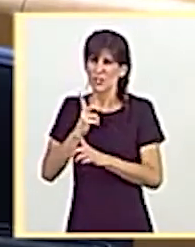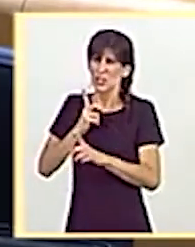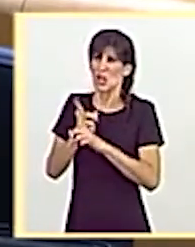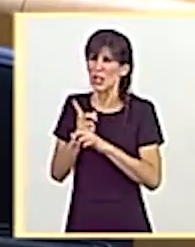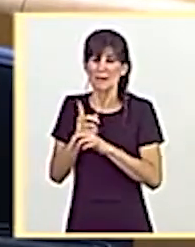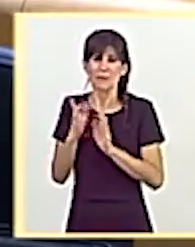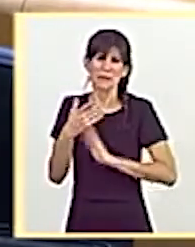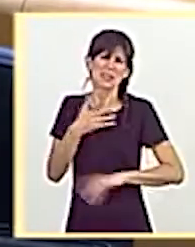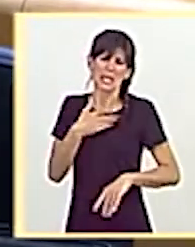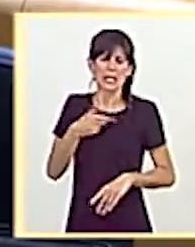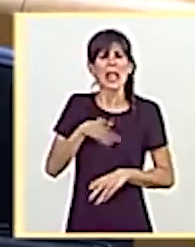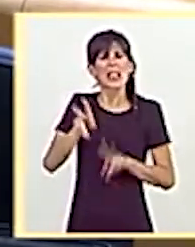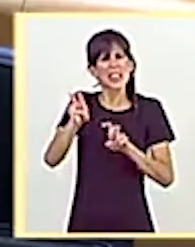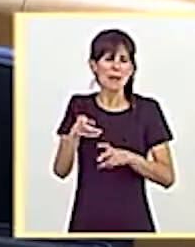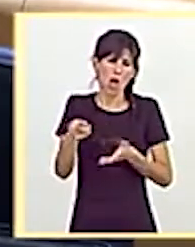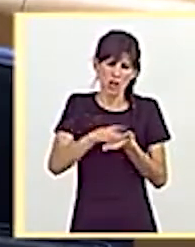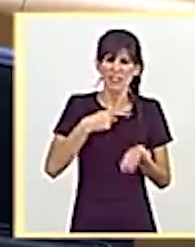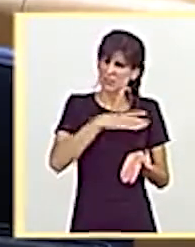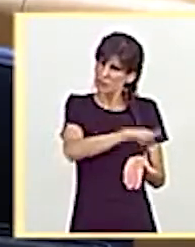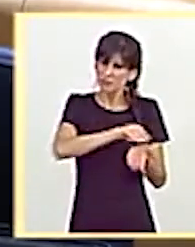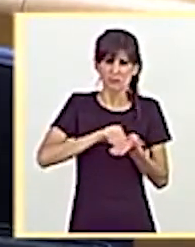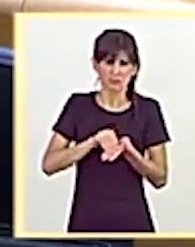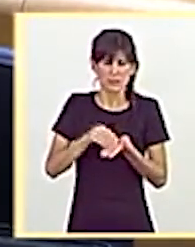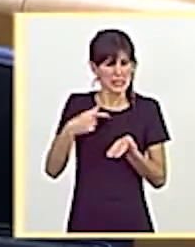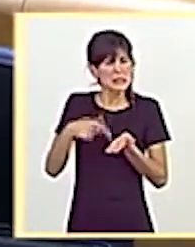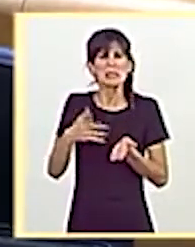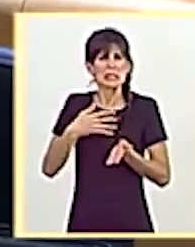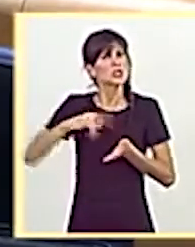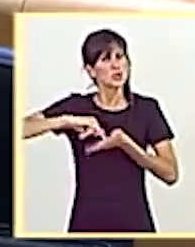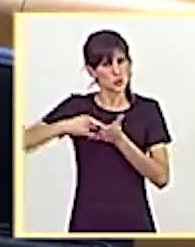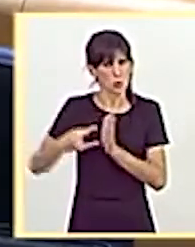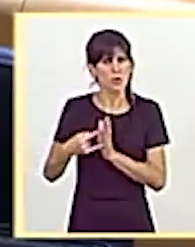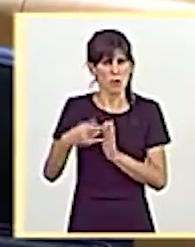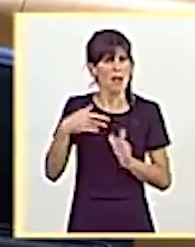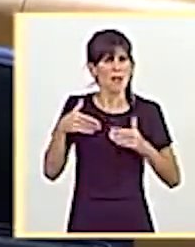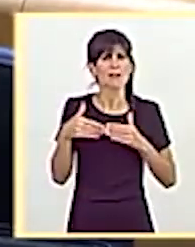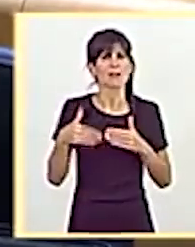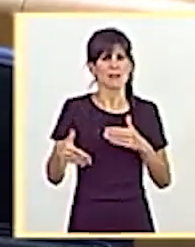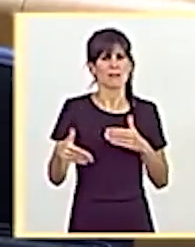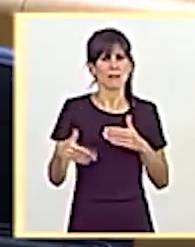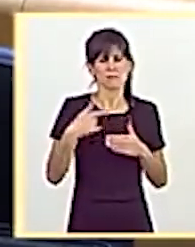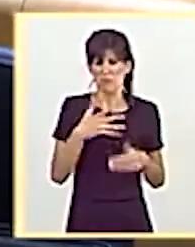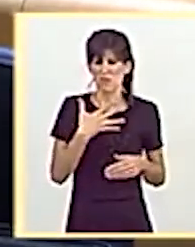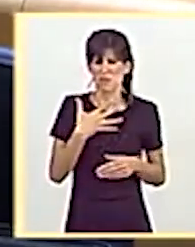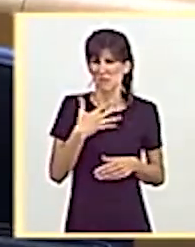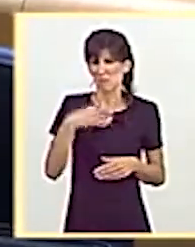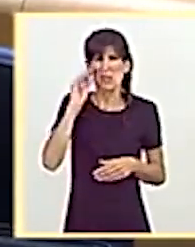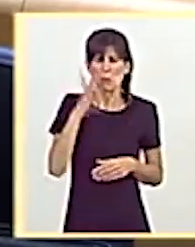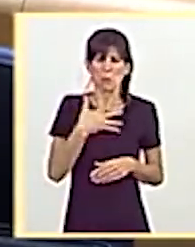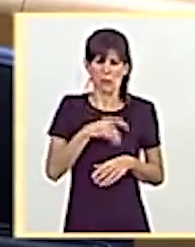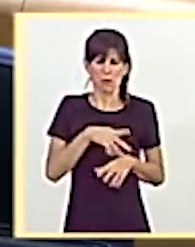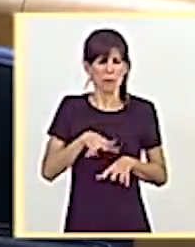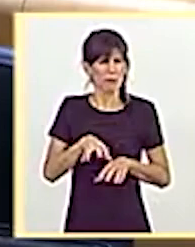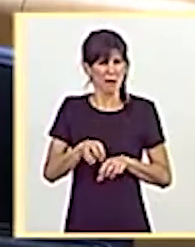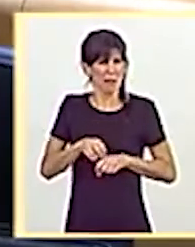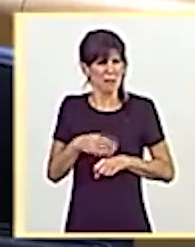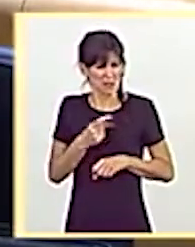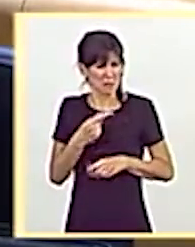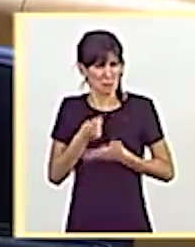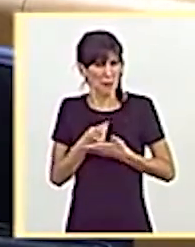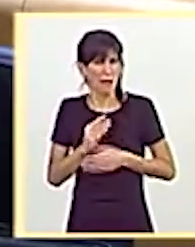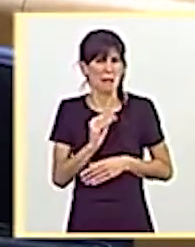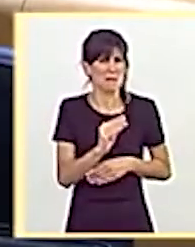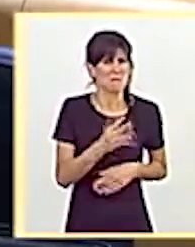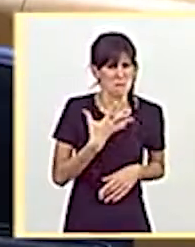pediría es que retomáramos el tema. Mi propósito es resolverlo. Yo creo que es que se puede asumir perfectamente, pero, lógicamente,